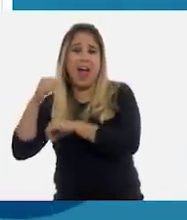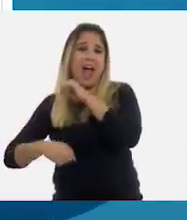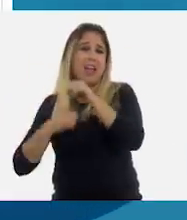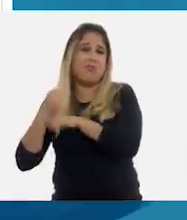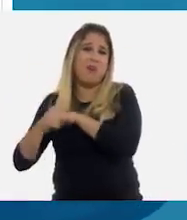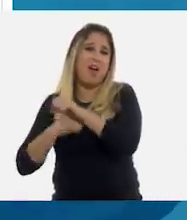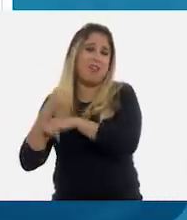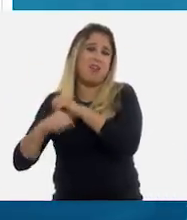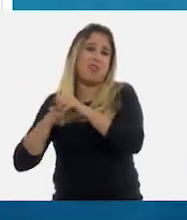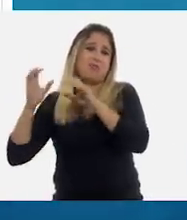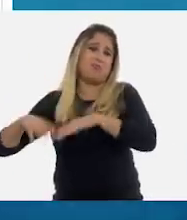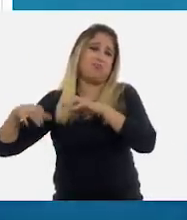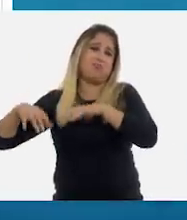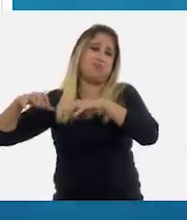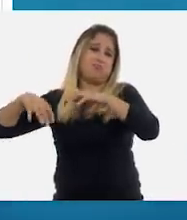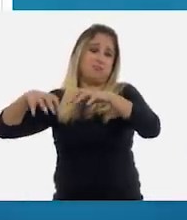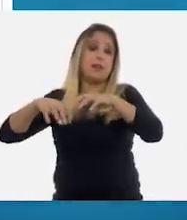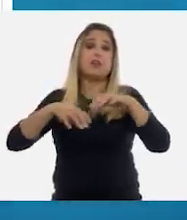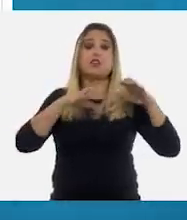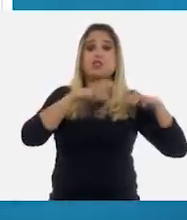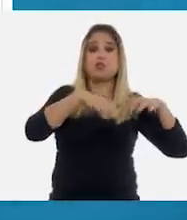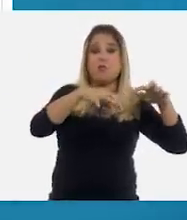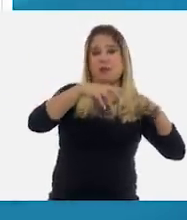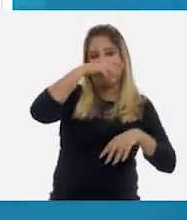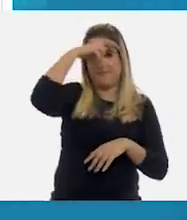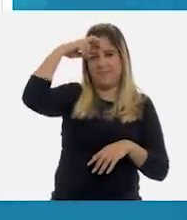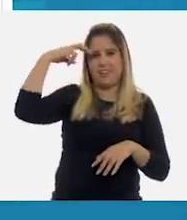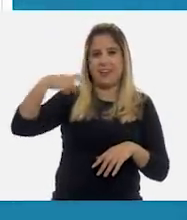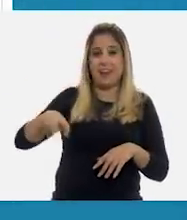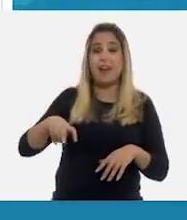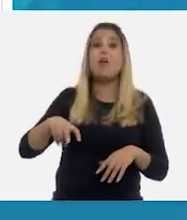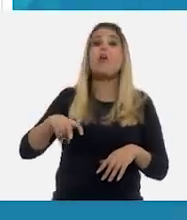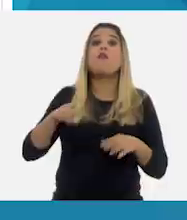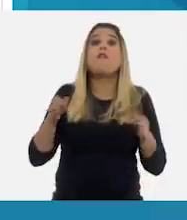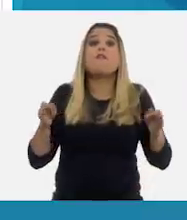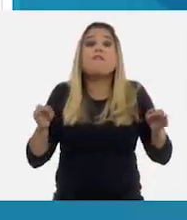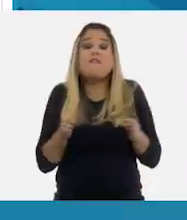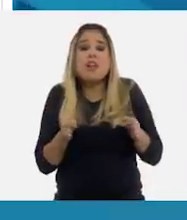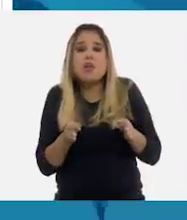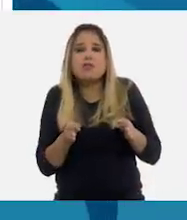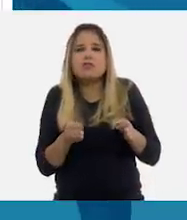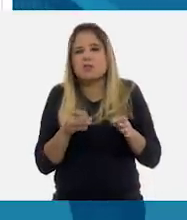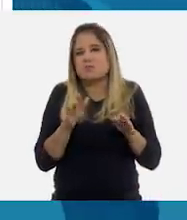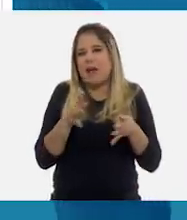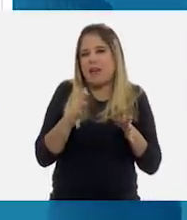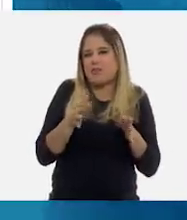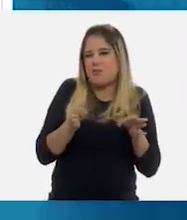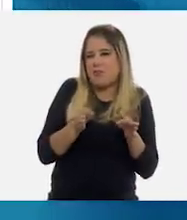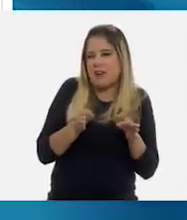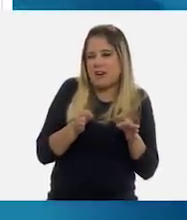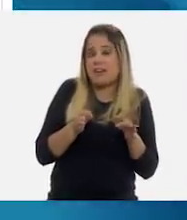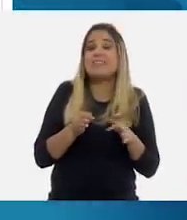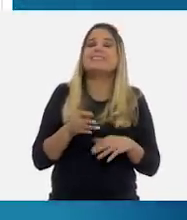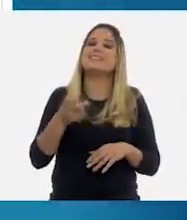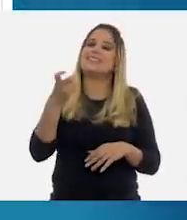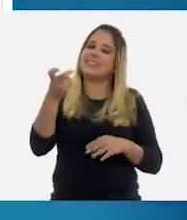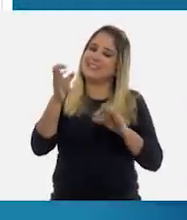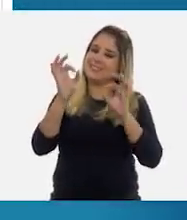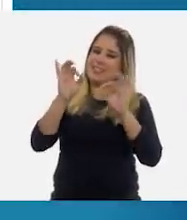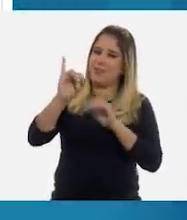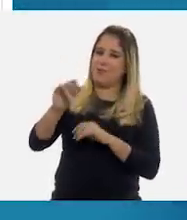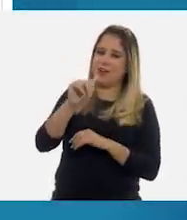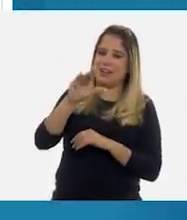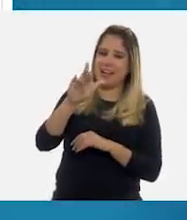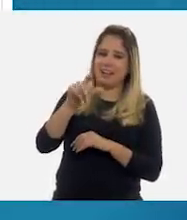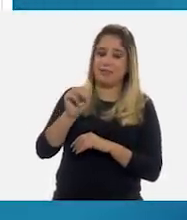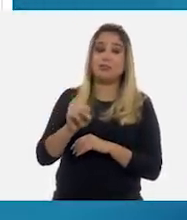y los templados con lluvias en verano. Y finalmente, los fríos y semifríos. Excelente, Juan Carlos. Muy bien.